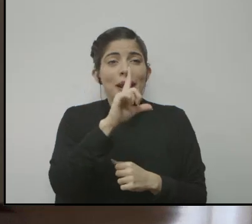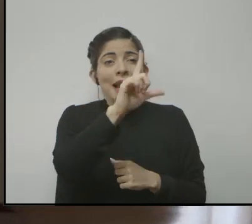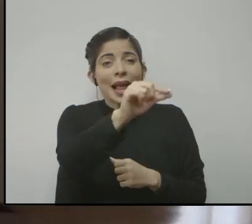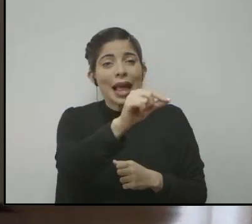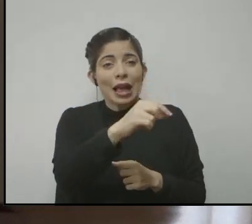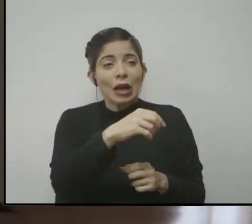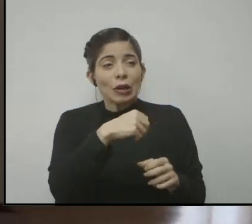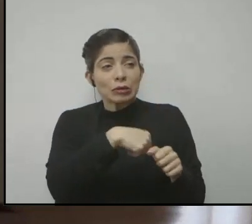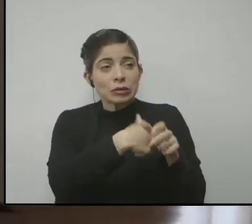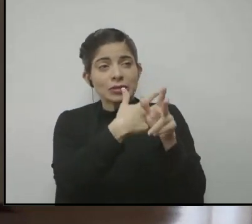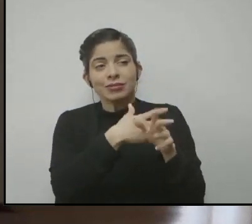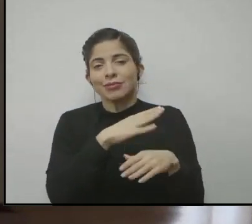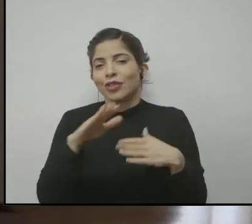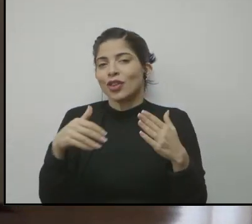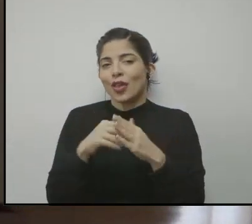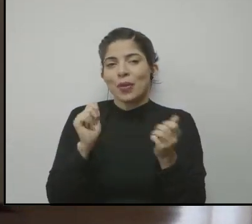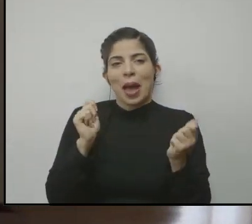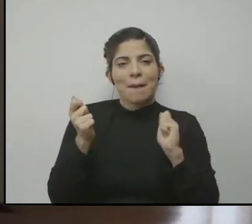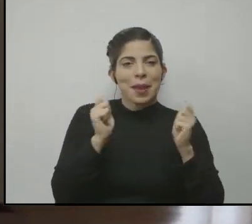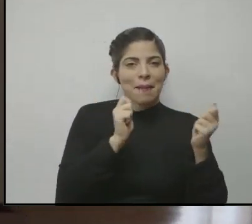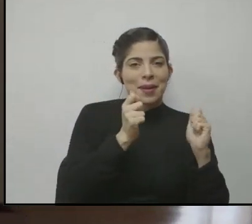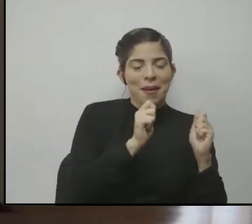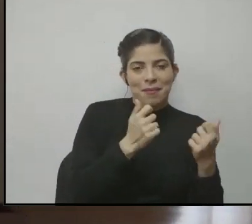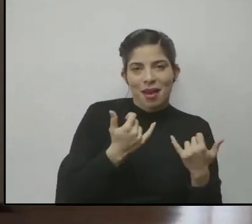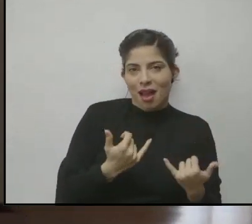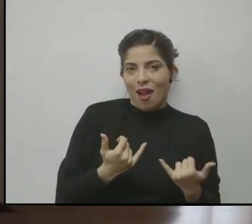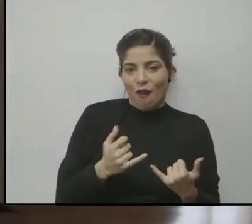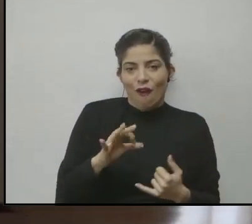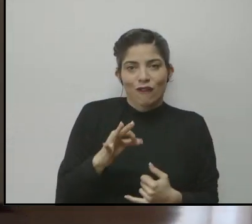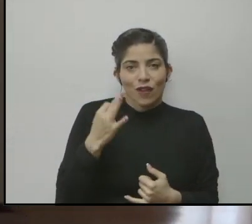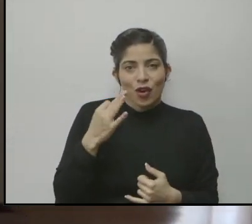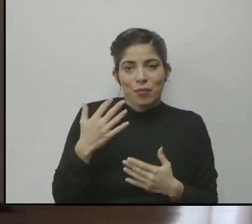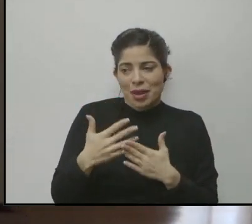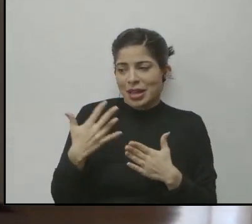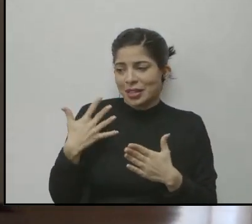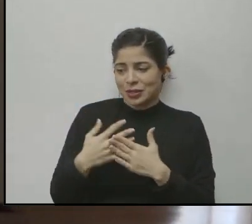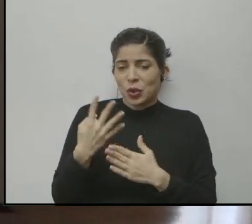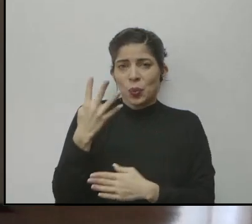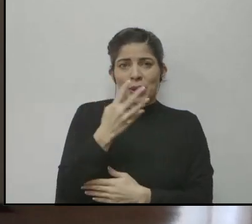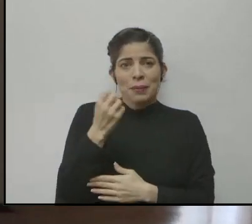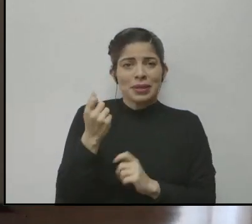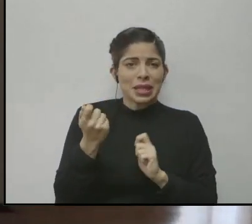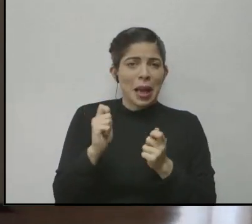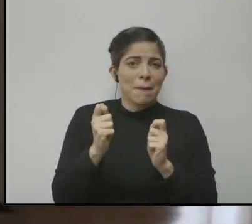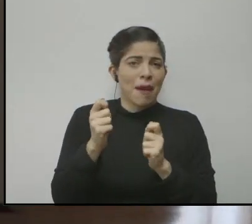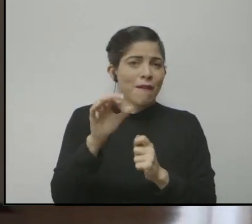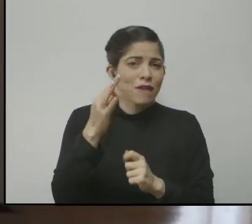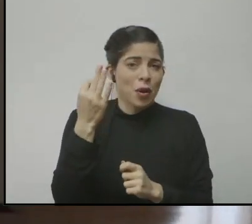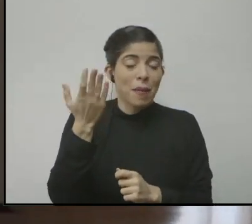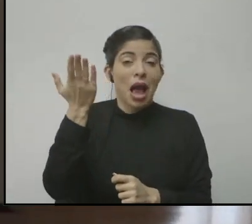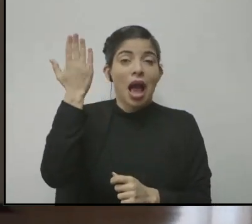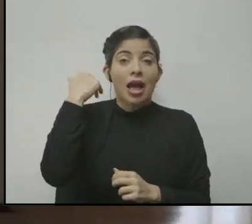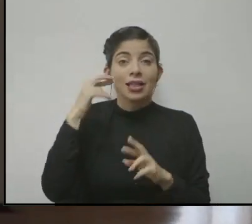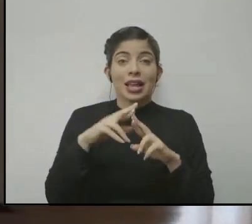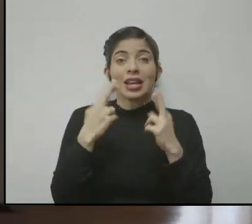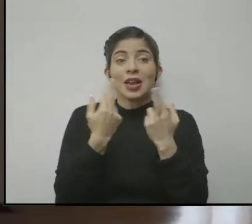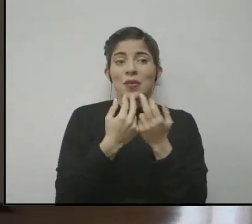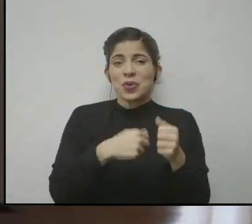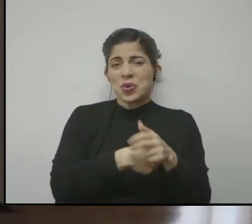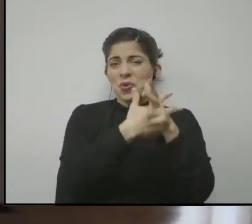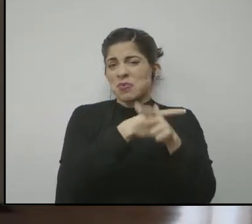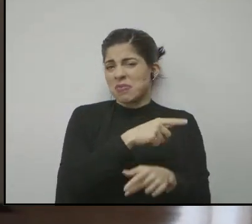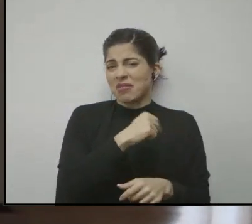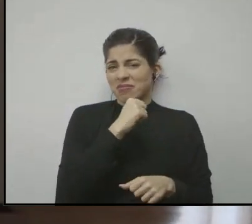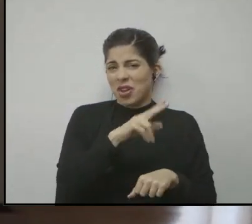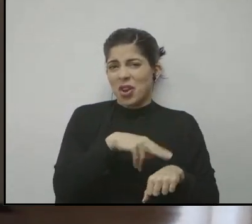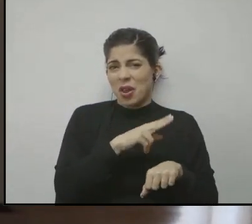todos hemos cambiado la forma en que hacemos las cosas en los últimos cuatro meses antes las reuniones virtuales no eran tan